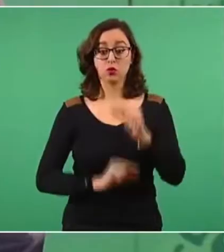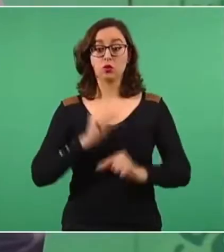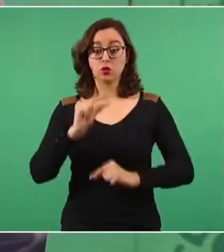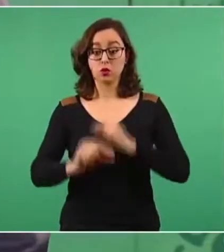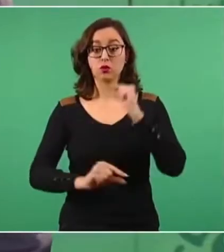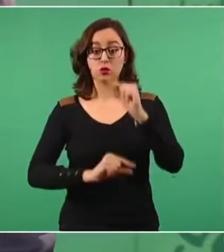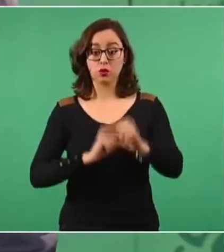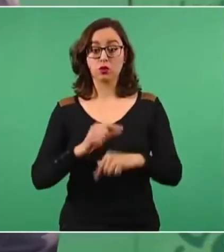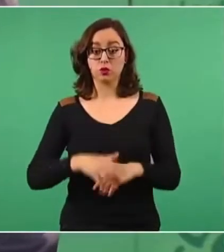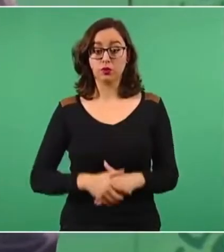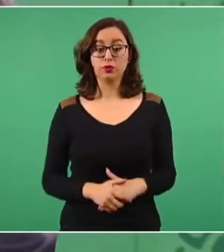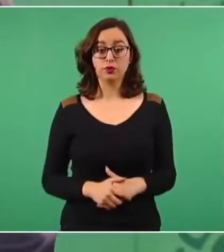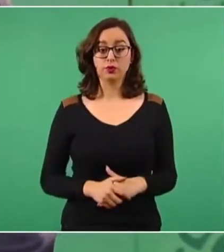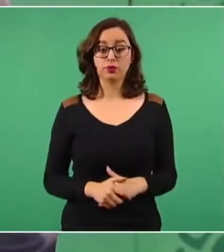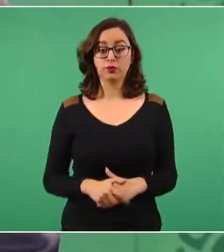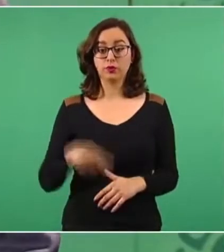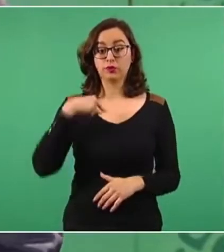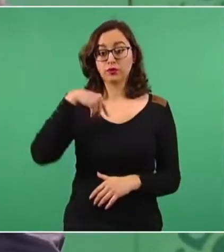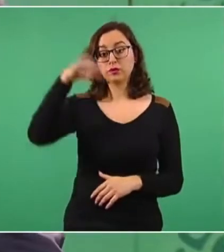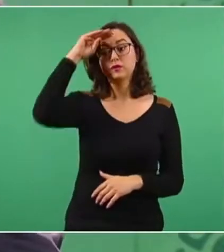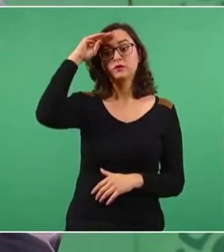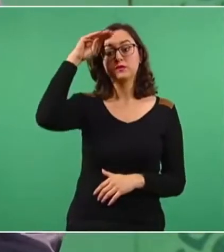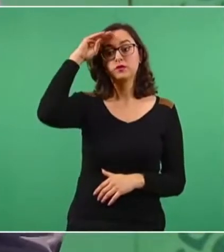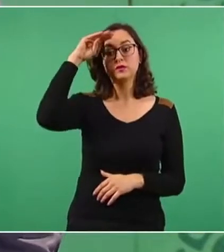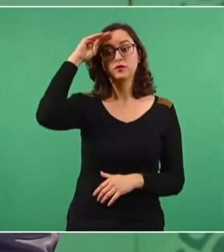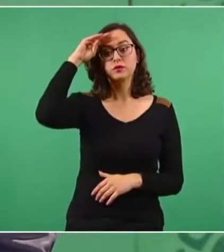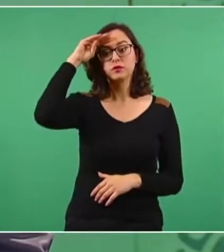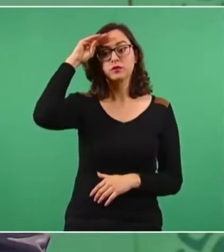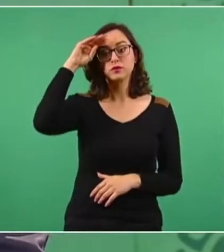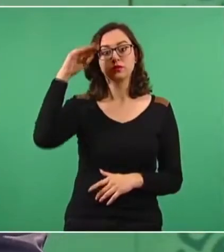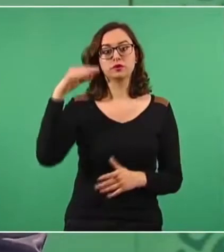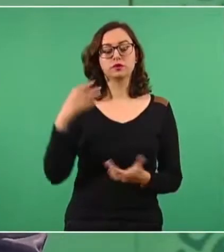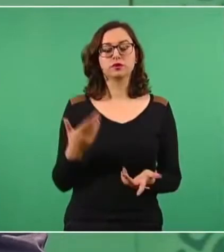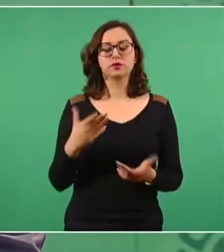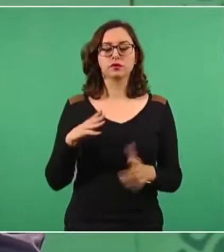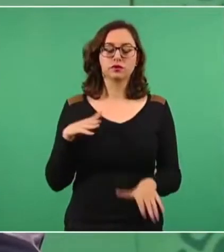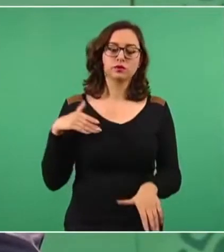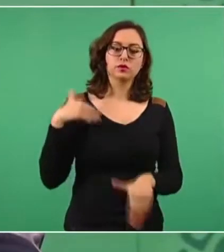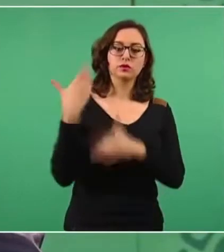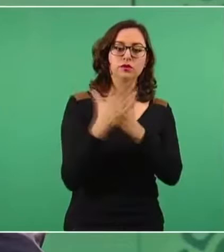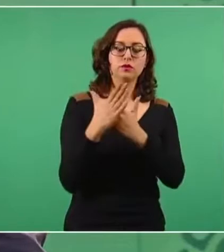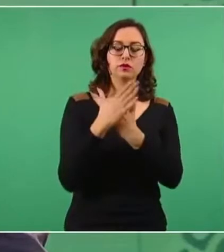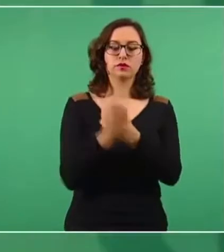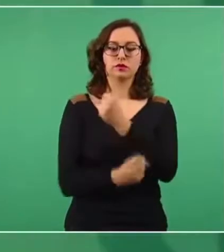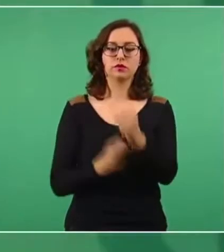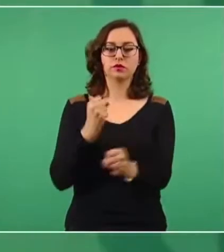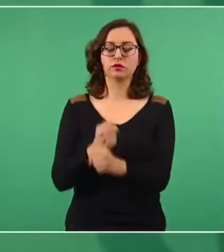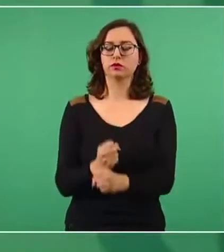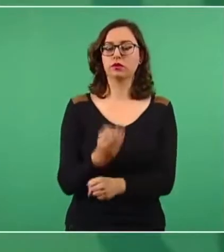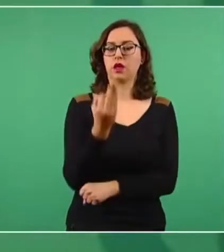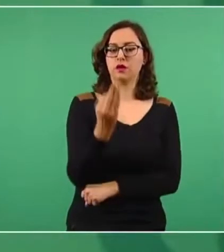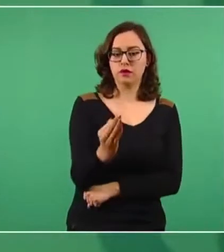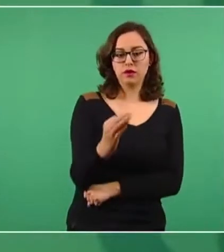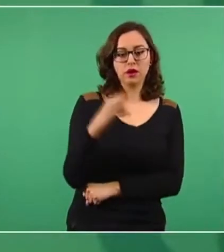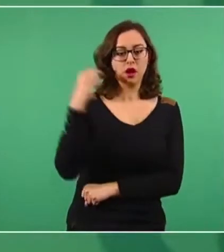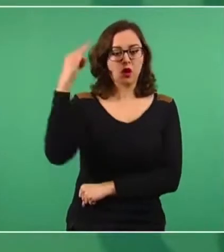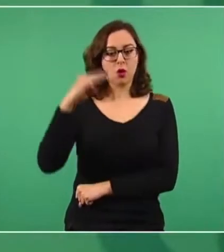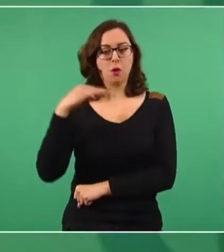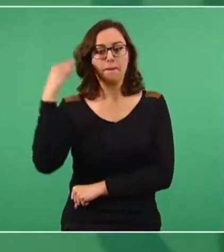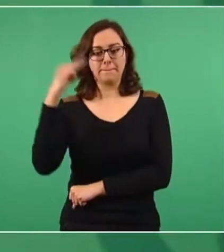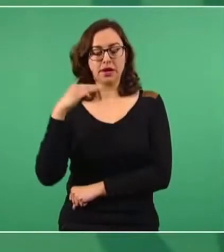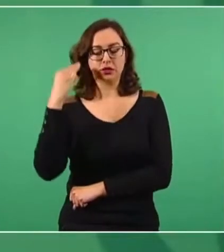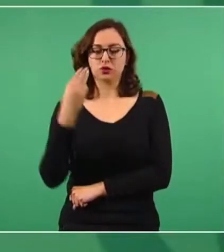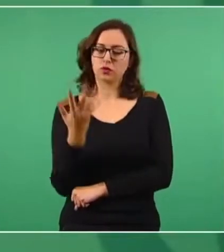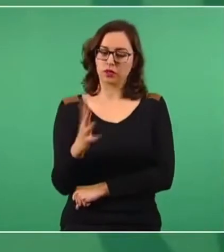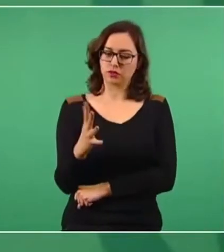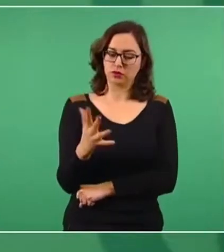Consideramos que para febrero, marzo del año próximo